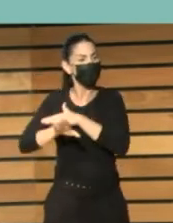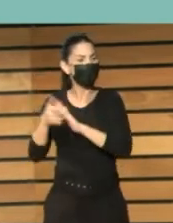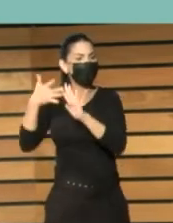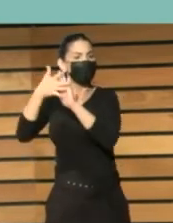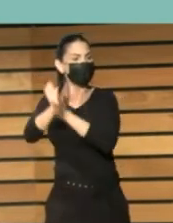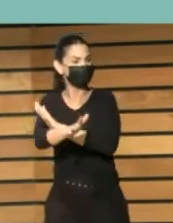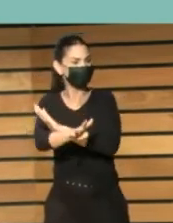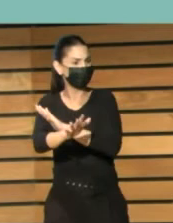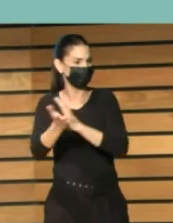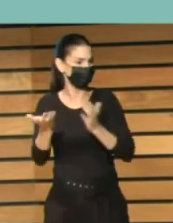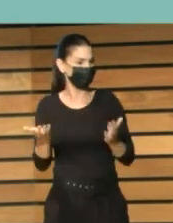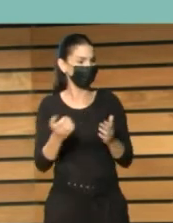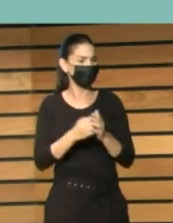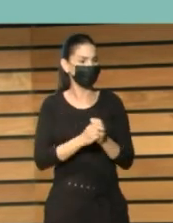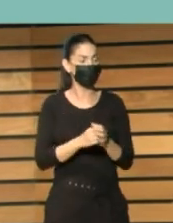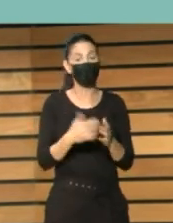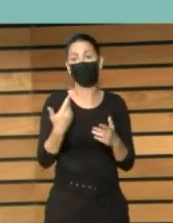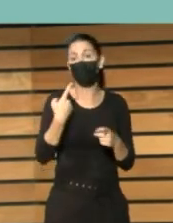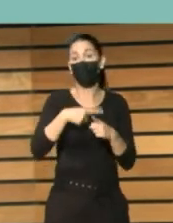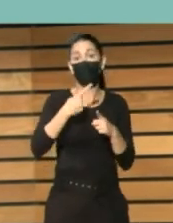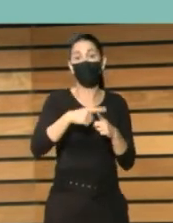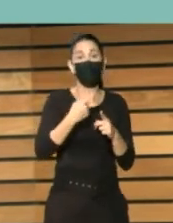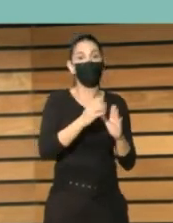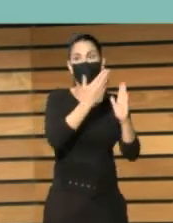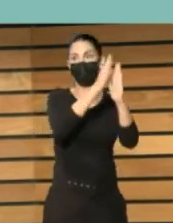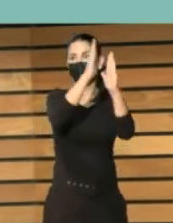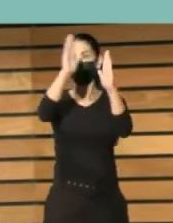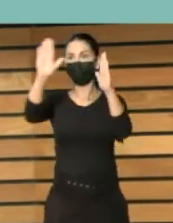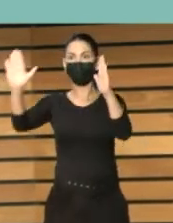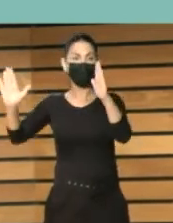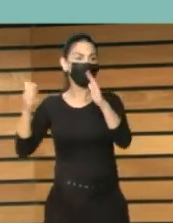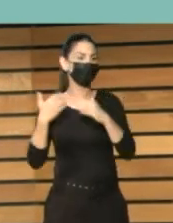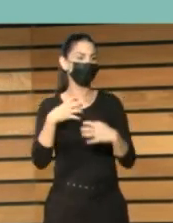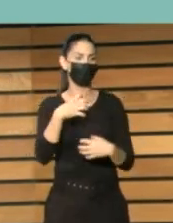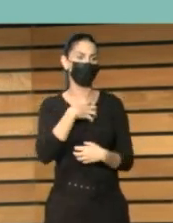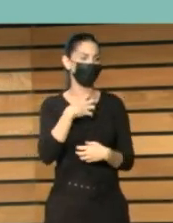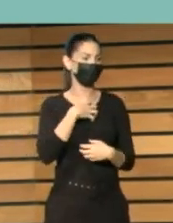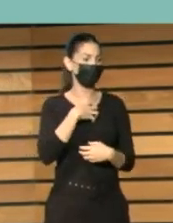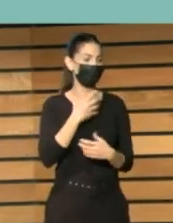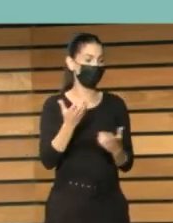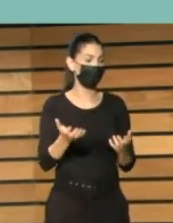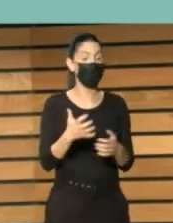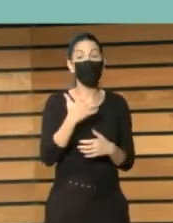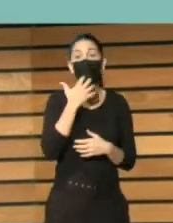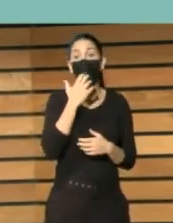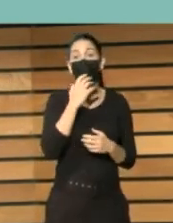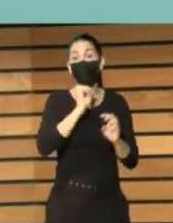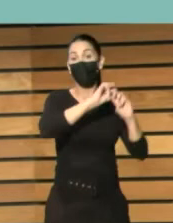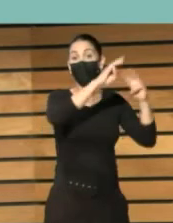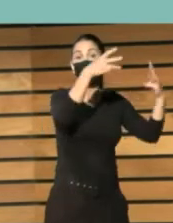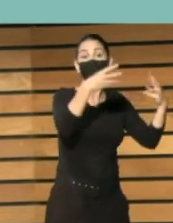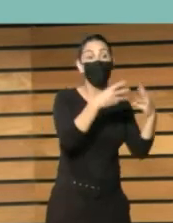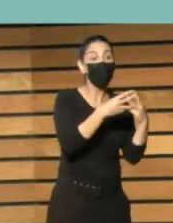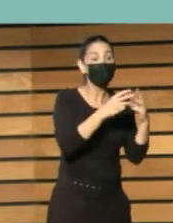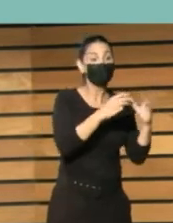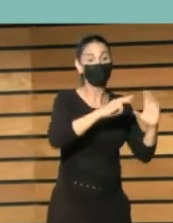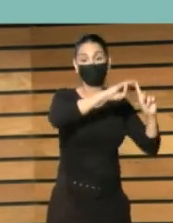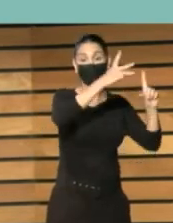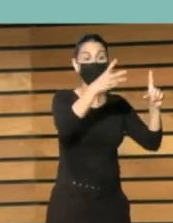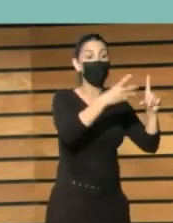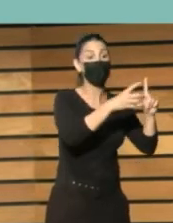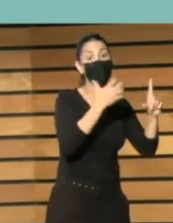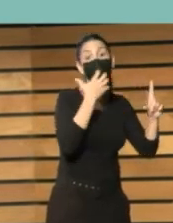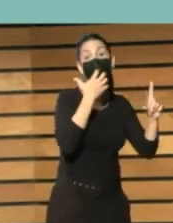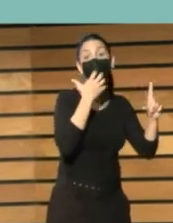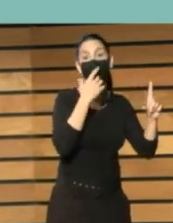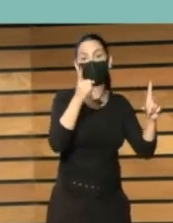sus propias instalaciones, en los ordenadores de sus propias instalaciones. Pero no puede poner en la web cosas que tengan derechos de